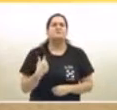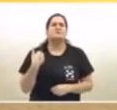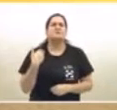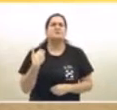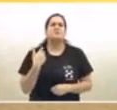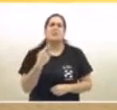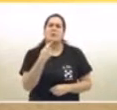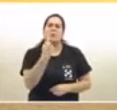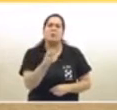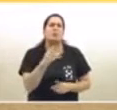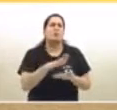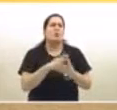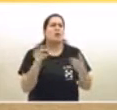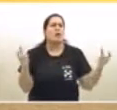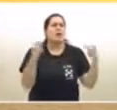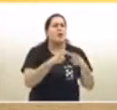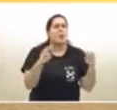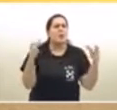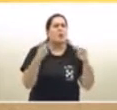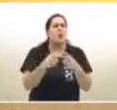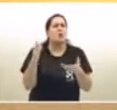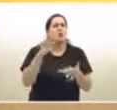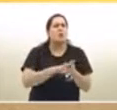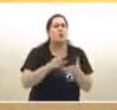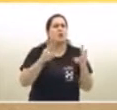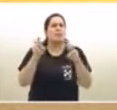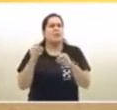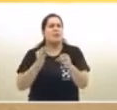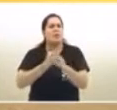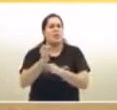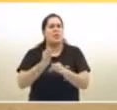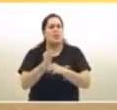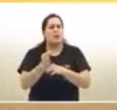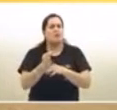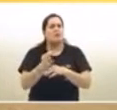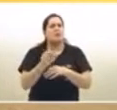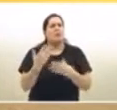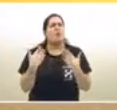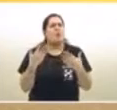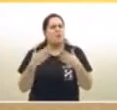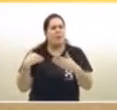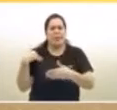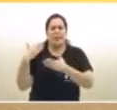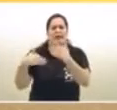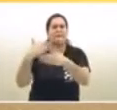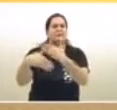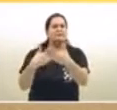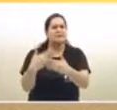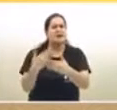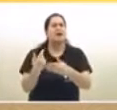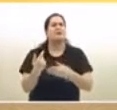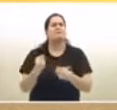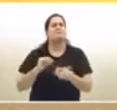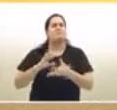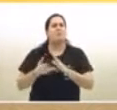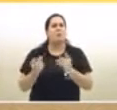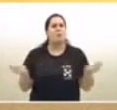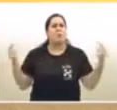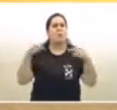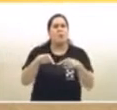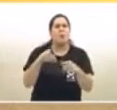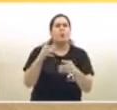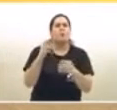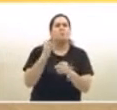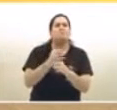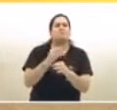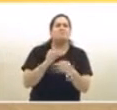las reuniones que hubo hoy con el tema educativo se pueda avanzar en el tema para poder volver de alguna manera,